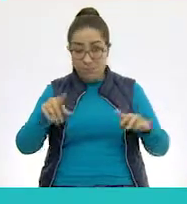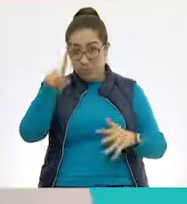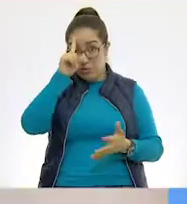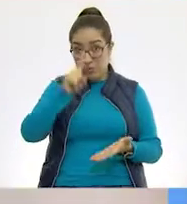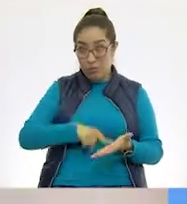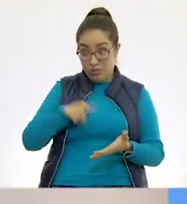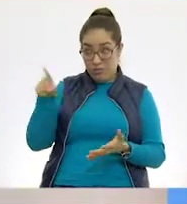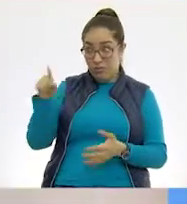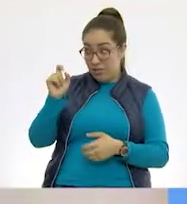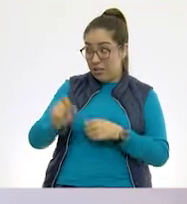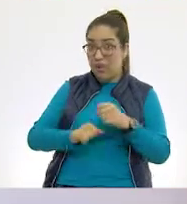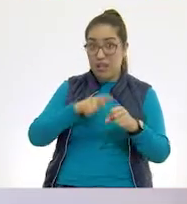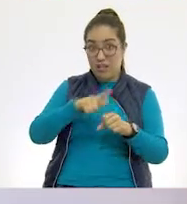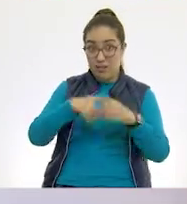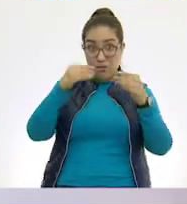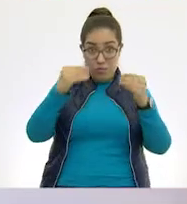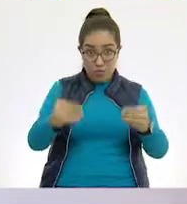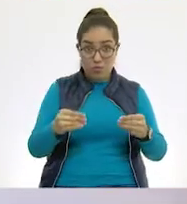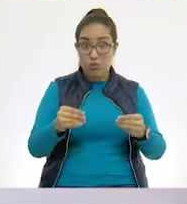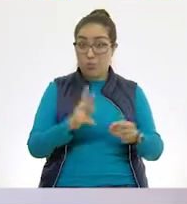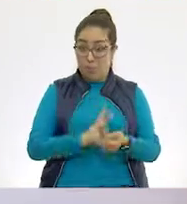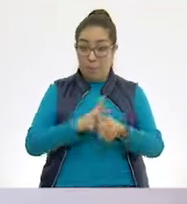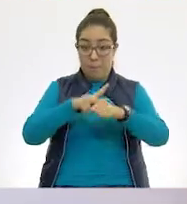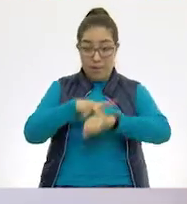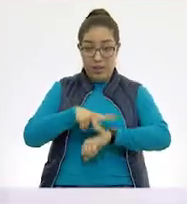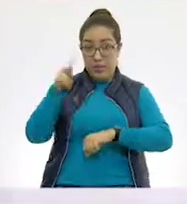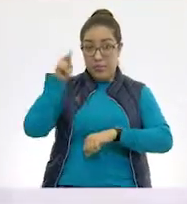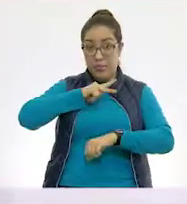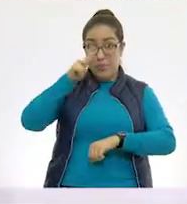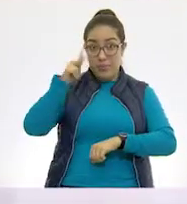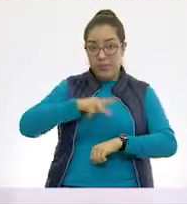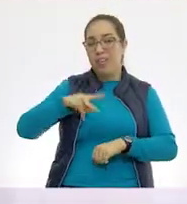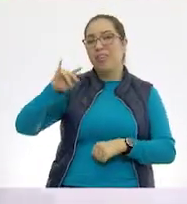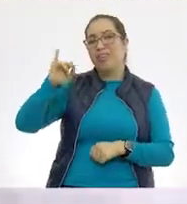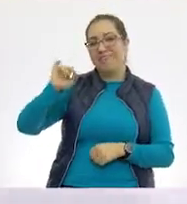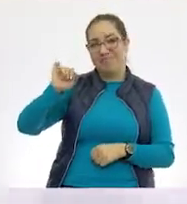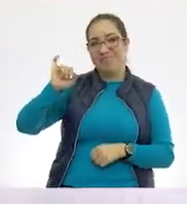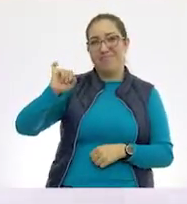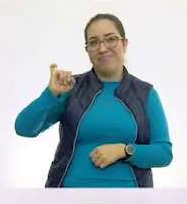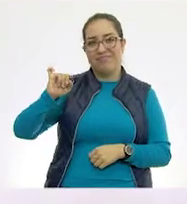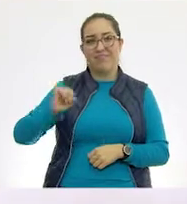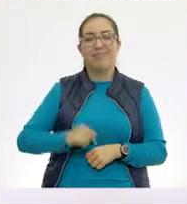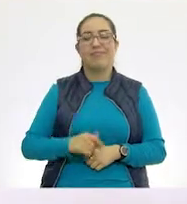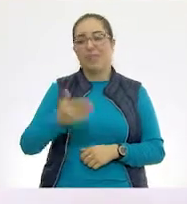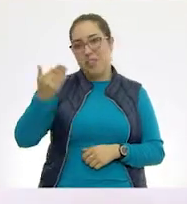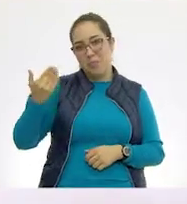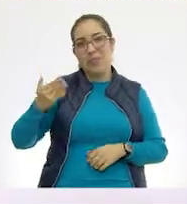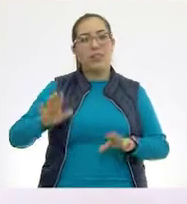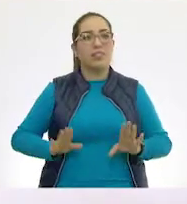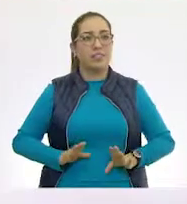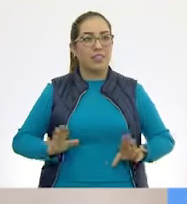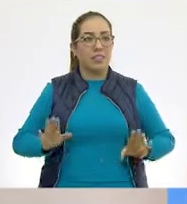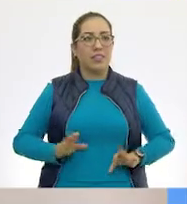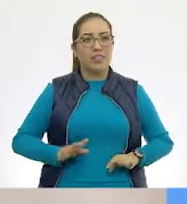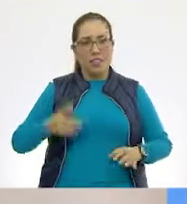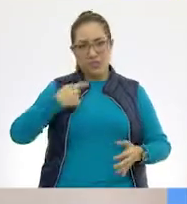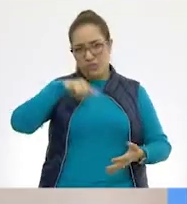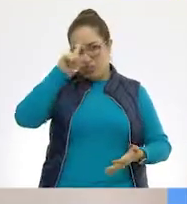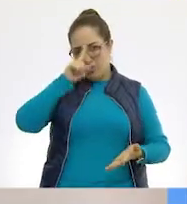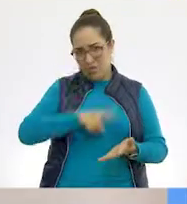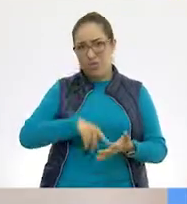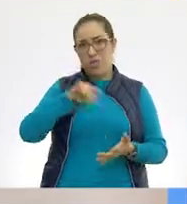que respiran por la piel? Yo creo que sí, maestra. Pues si esa fue una de las características que vimos, yo creo que también.